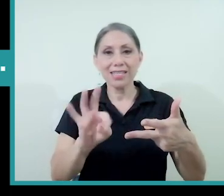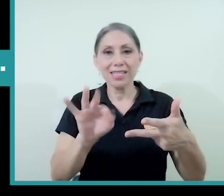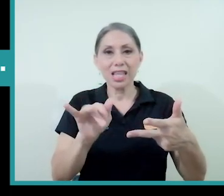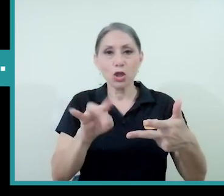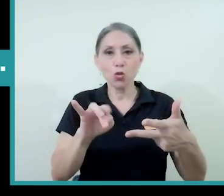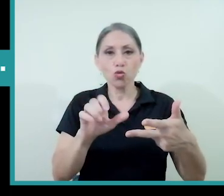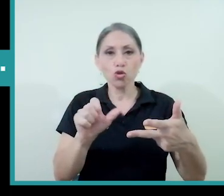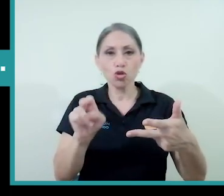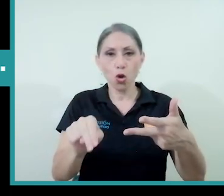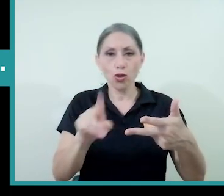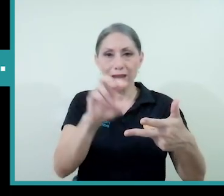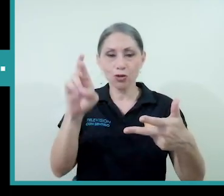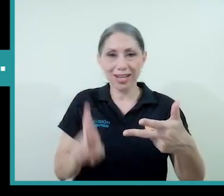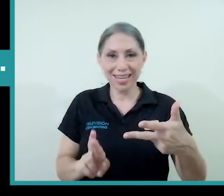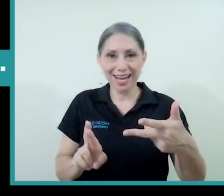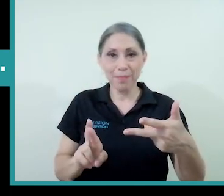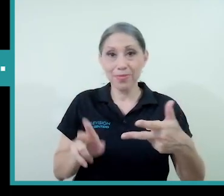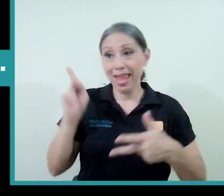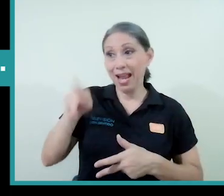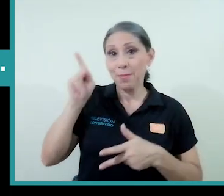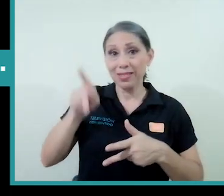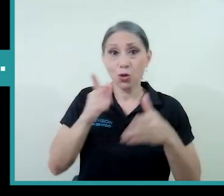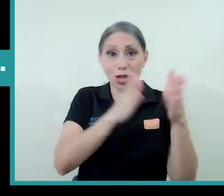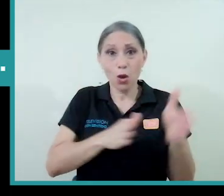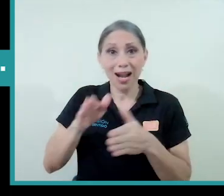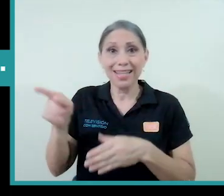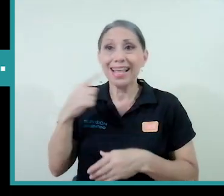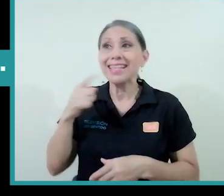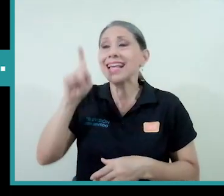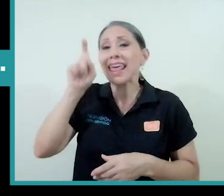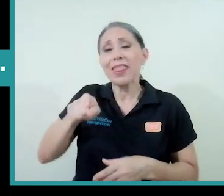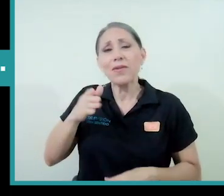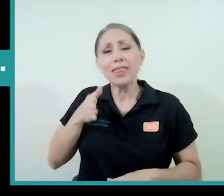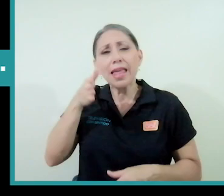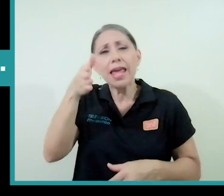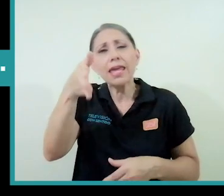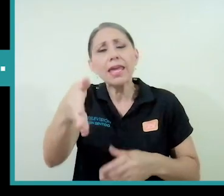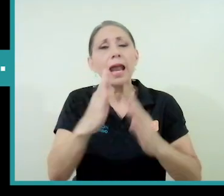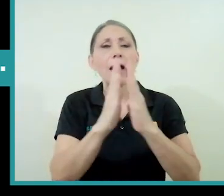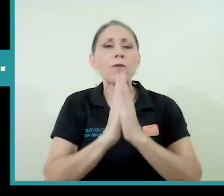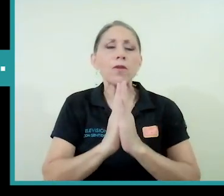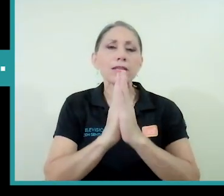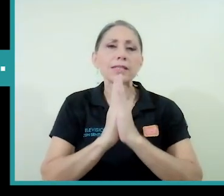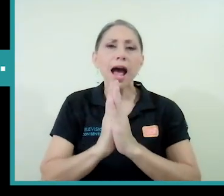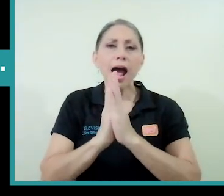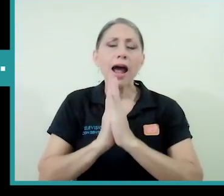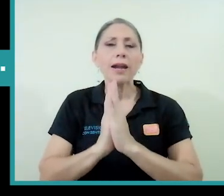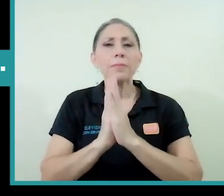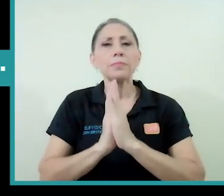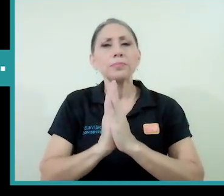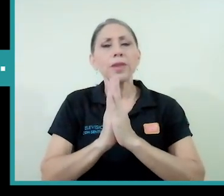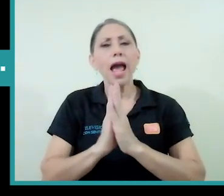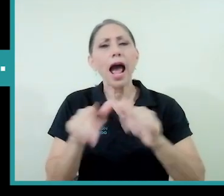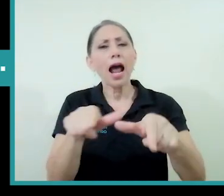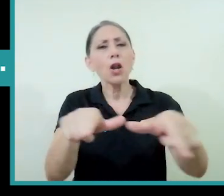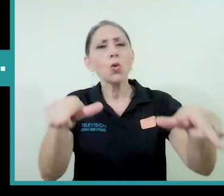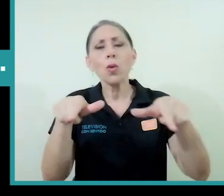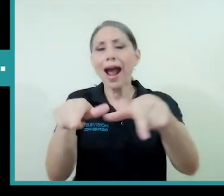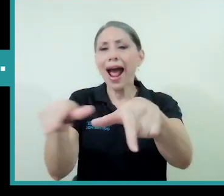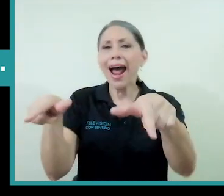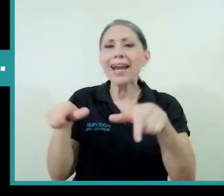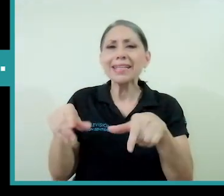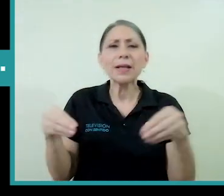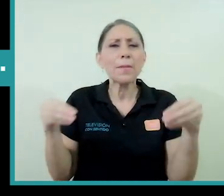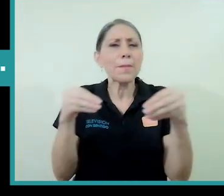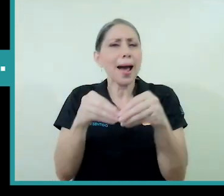el pastor que lo organiza es que tienen que ir a rezar a los lugares, ¿cómo decirlo?, digamos, más